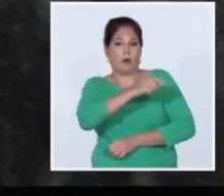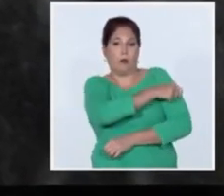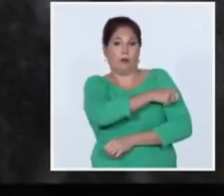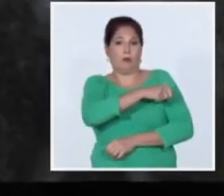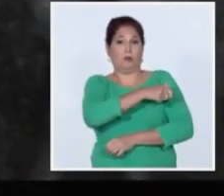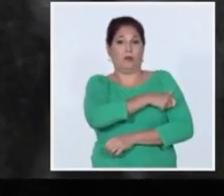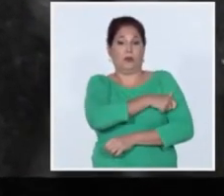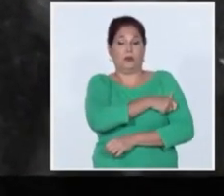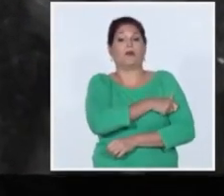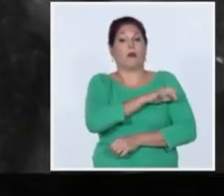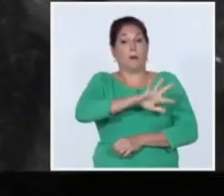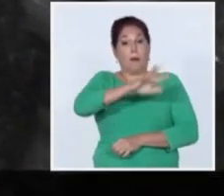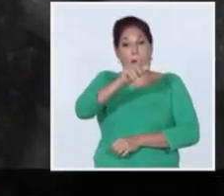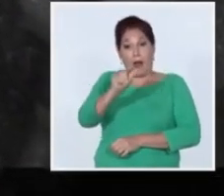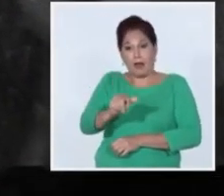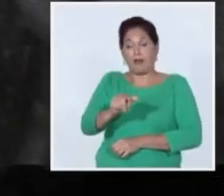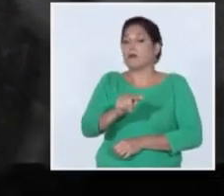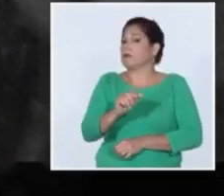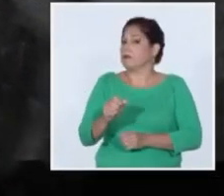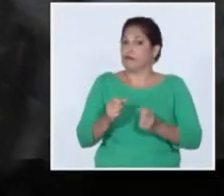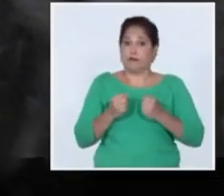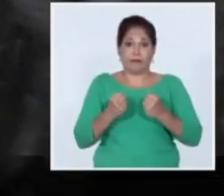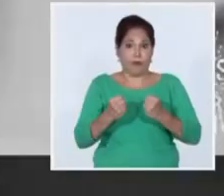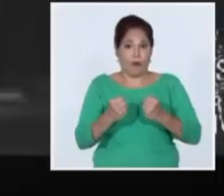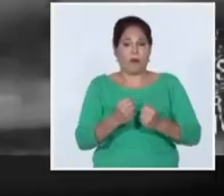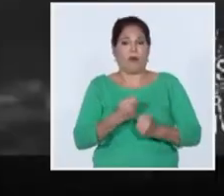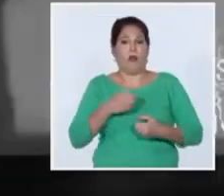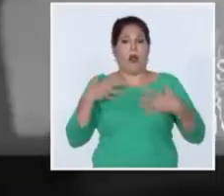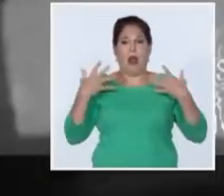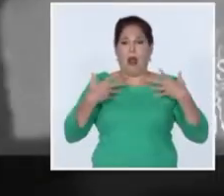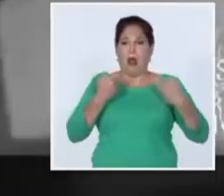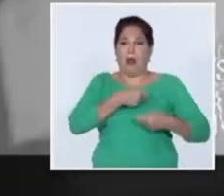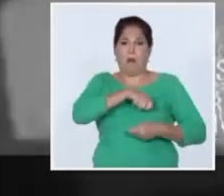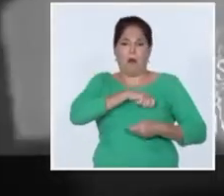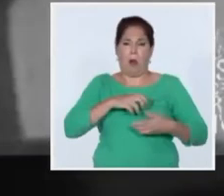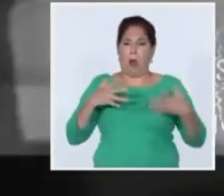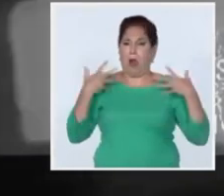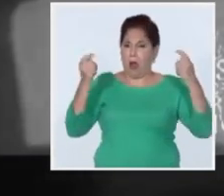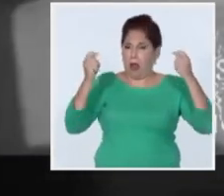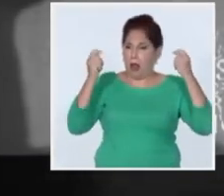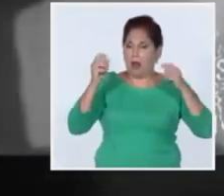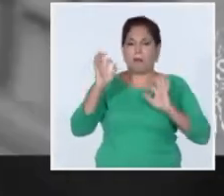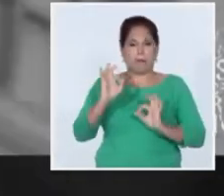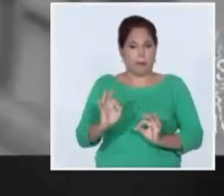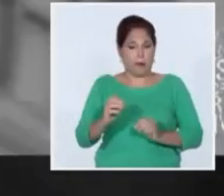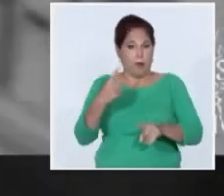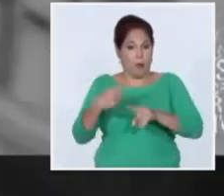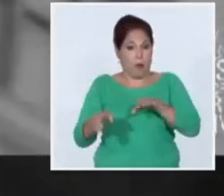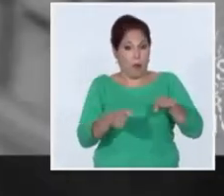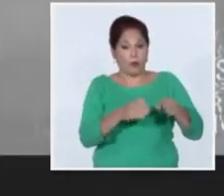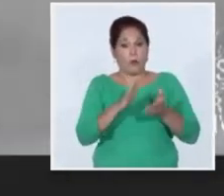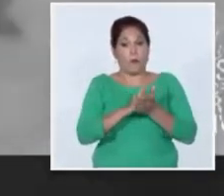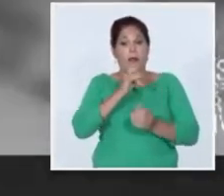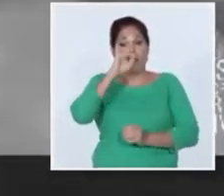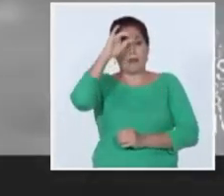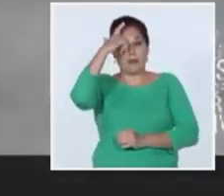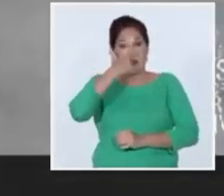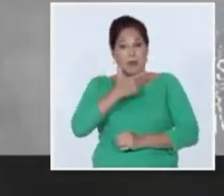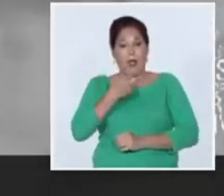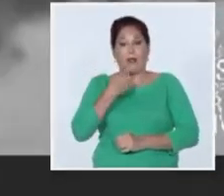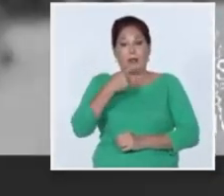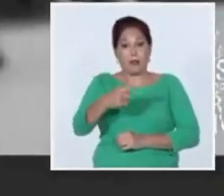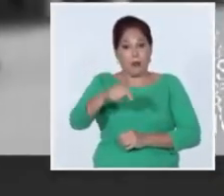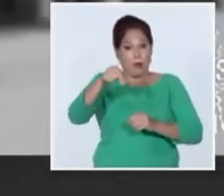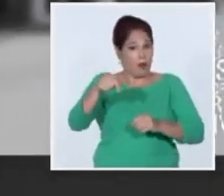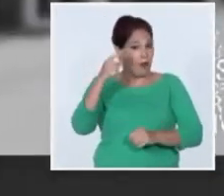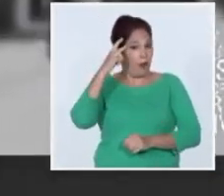sublevados devinieron sublevación popular por su parte el vicepresidente salvador valdés mesa compartió un mensaje para conmemorar